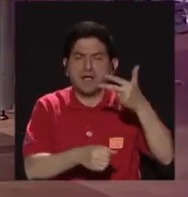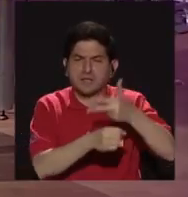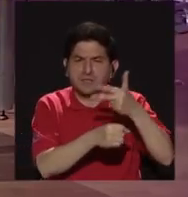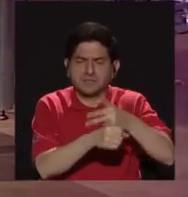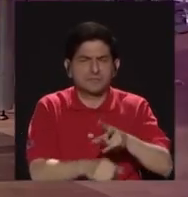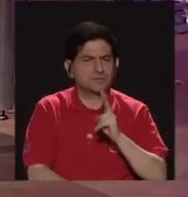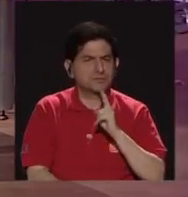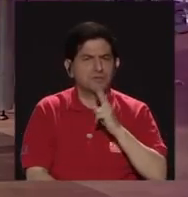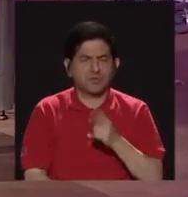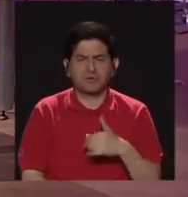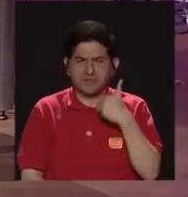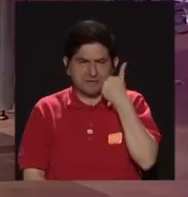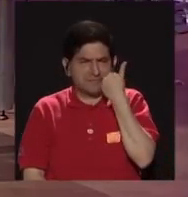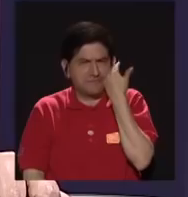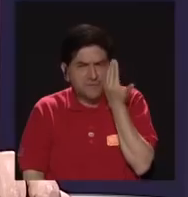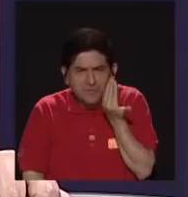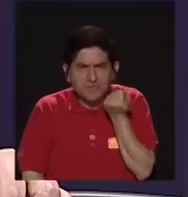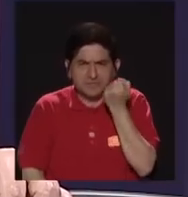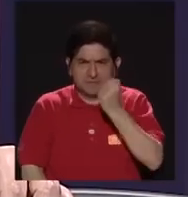verdaderamente vergonzoso.